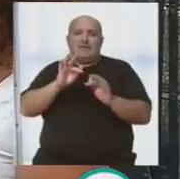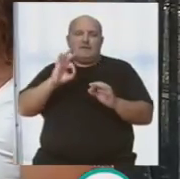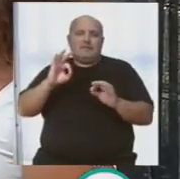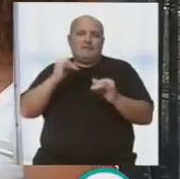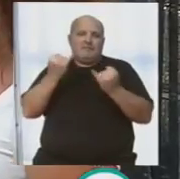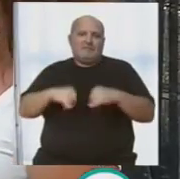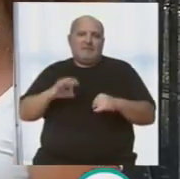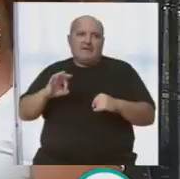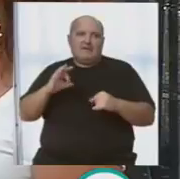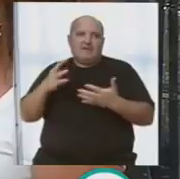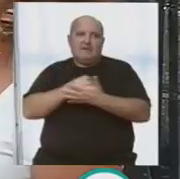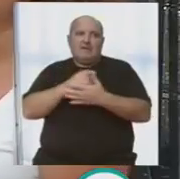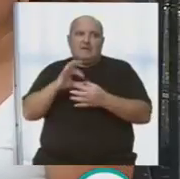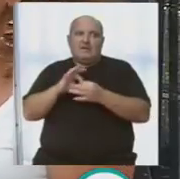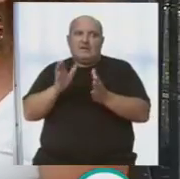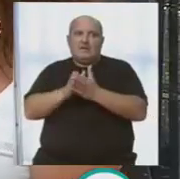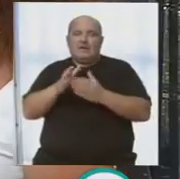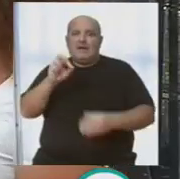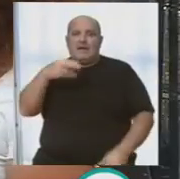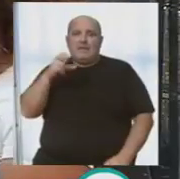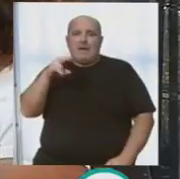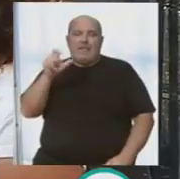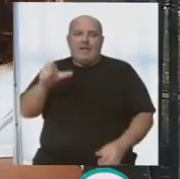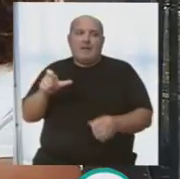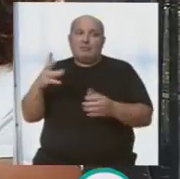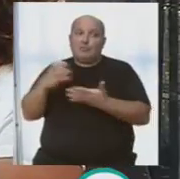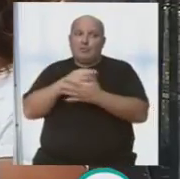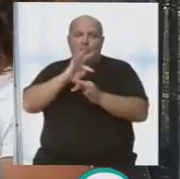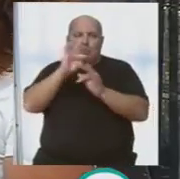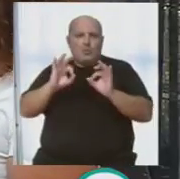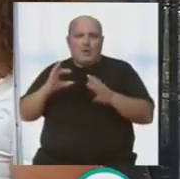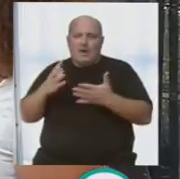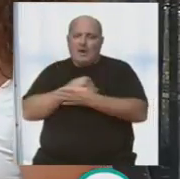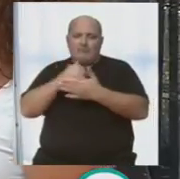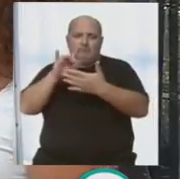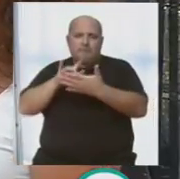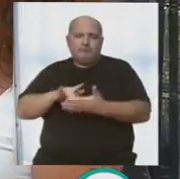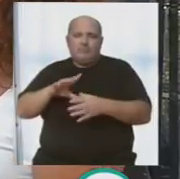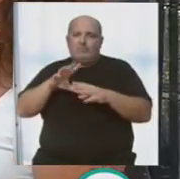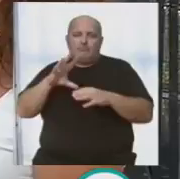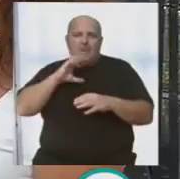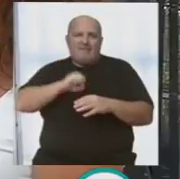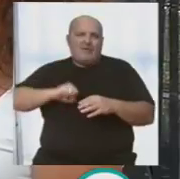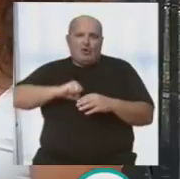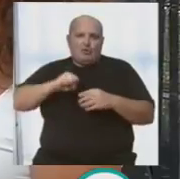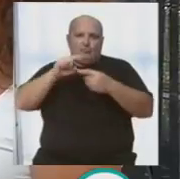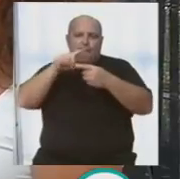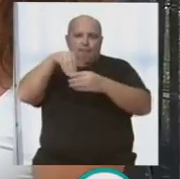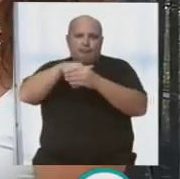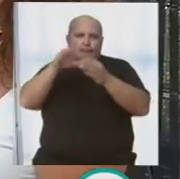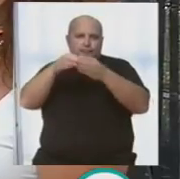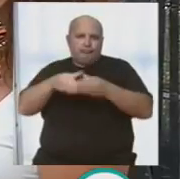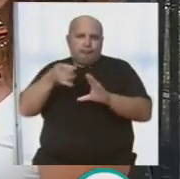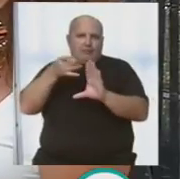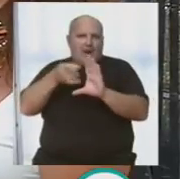y lo presento además tu compañero Enrique Miranda, pero que todos los días van a ser grandes, porque los carteles están magníficamente arrematados, como los carteles